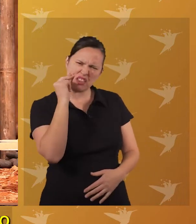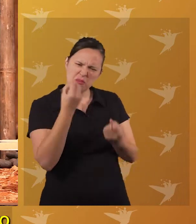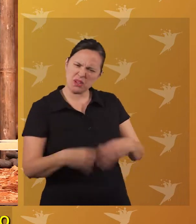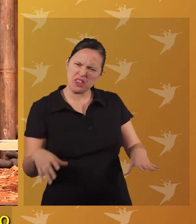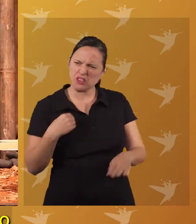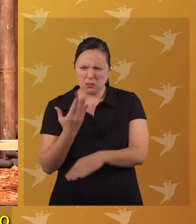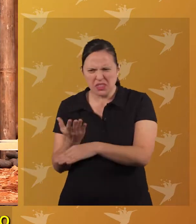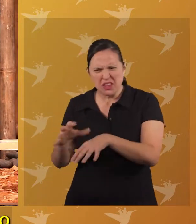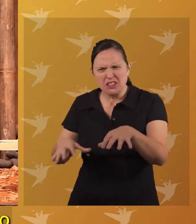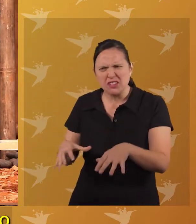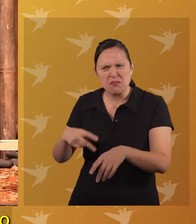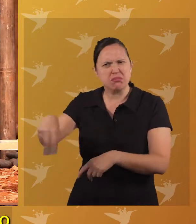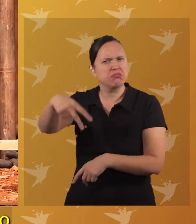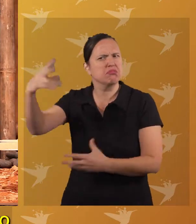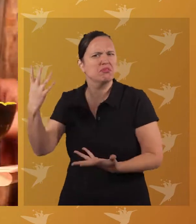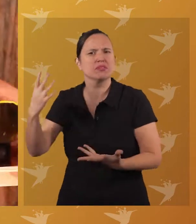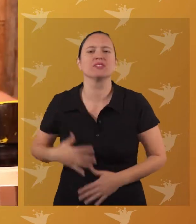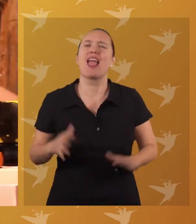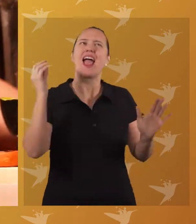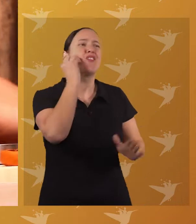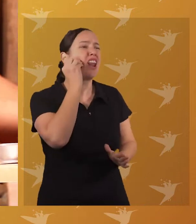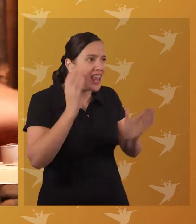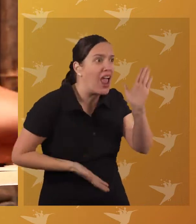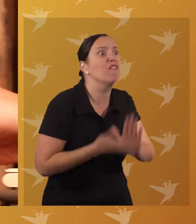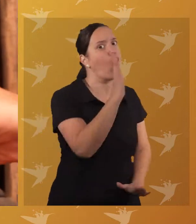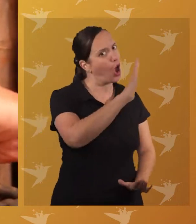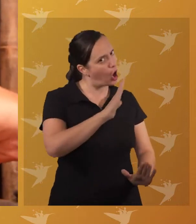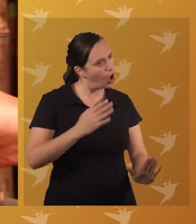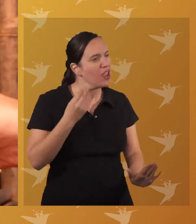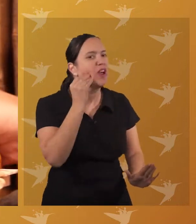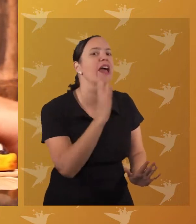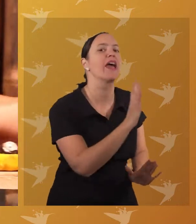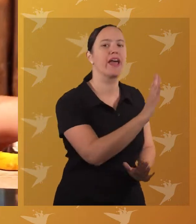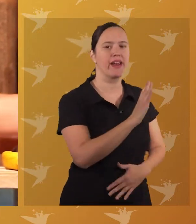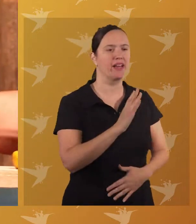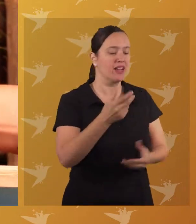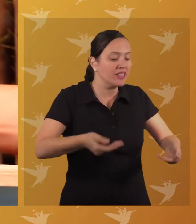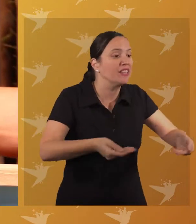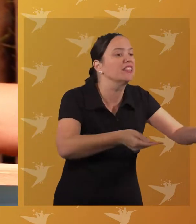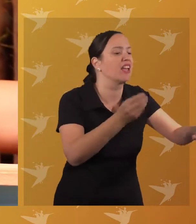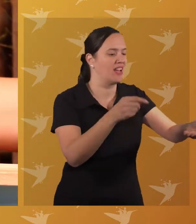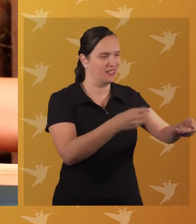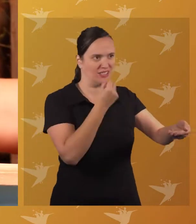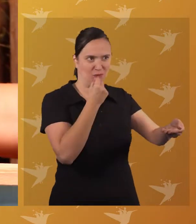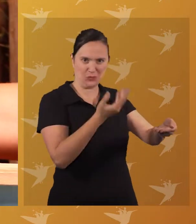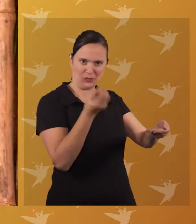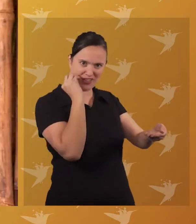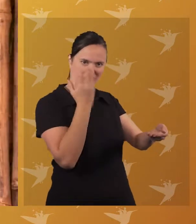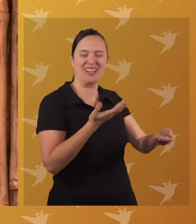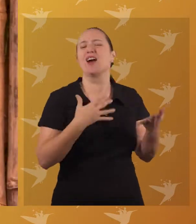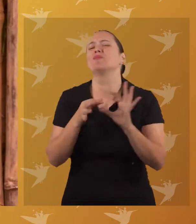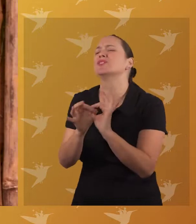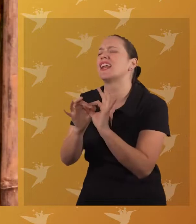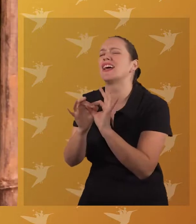perdido mi nietecito buscando lo que yo le pedí ¡Ya voy, abuelita! Miguelito entra corriendo Aquí están las aceitunas, abuela